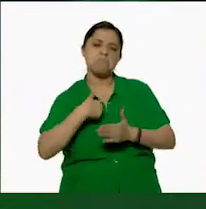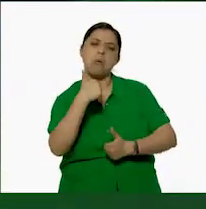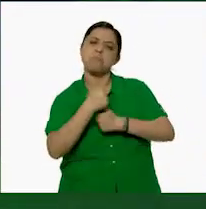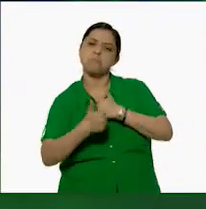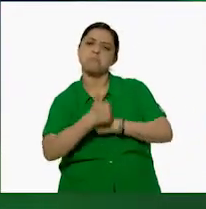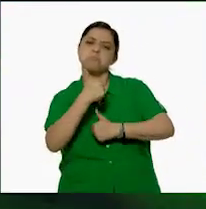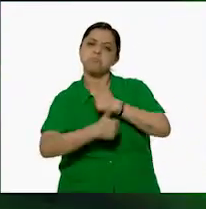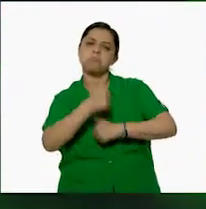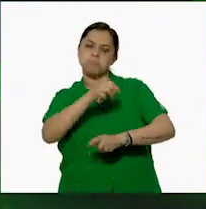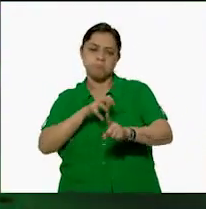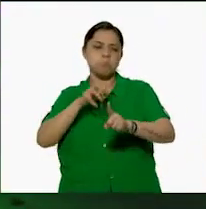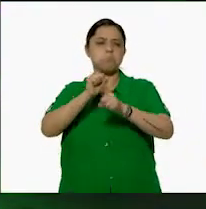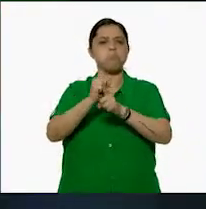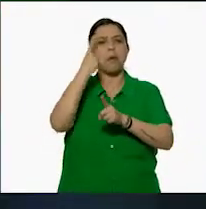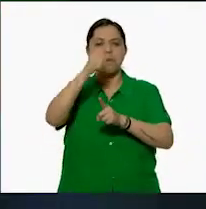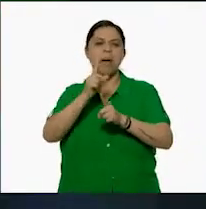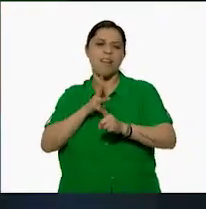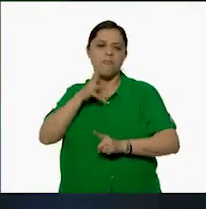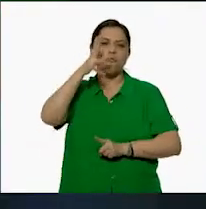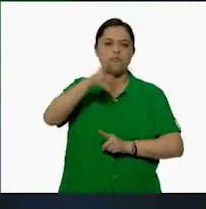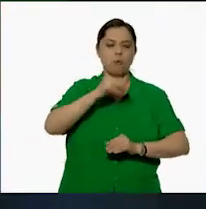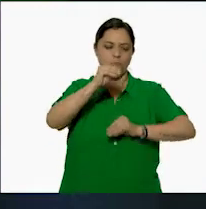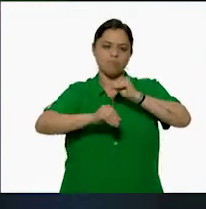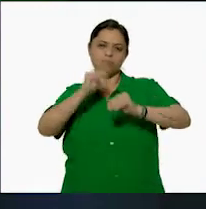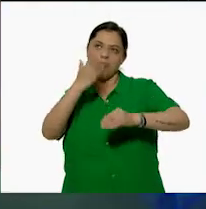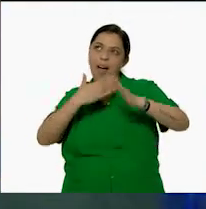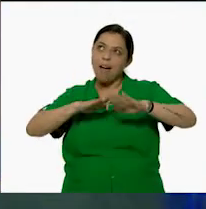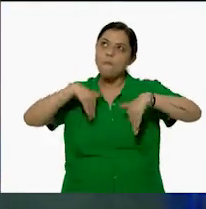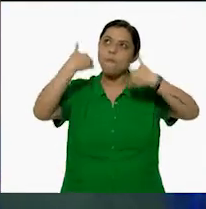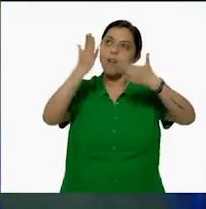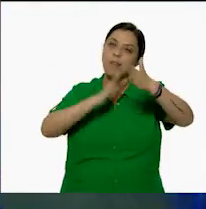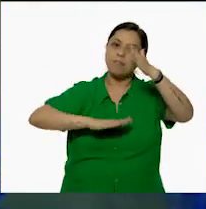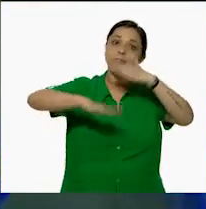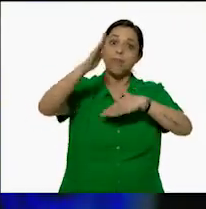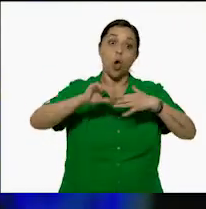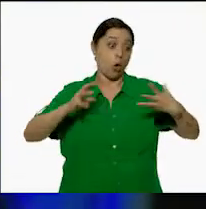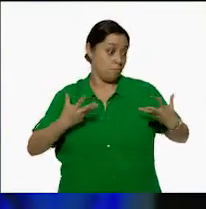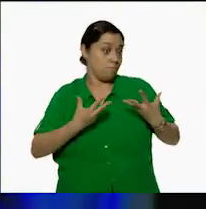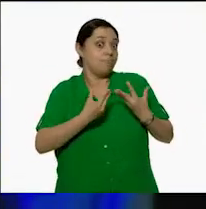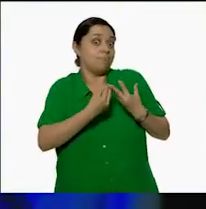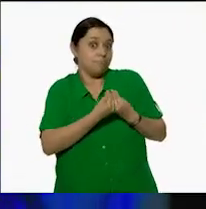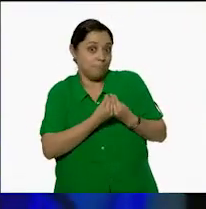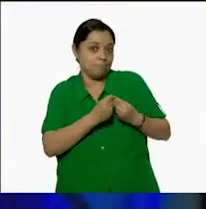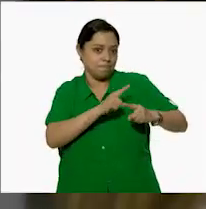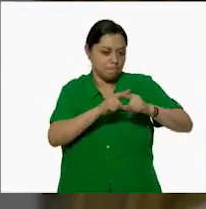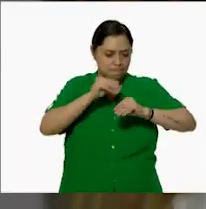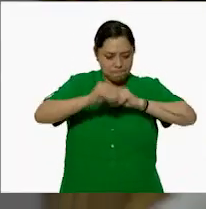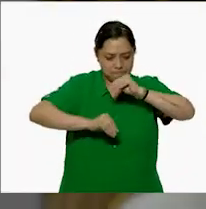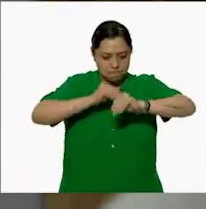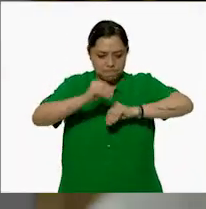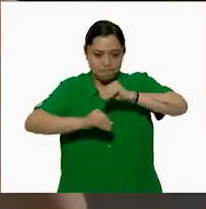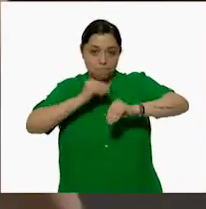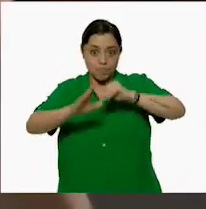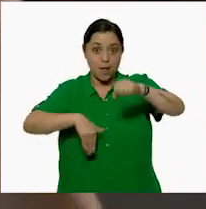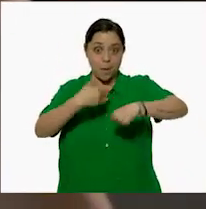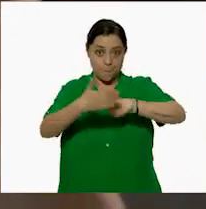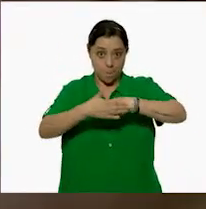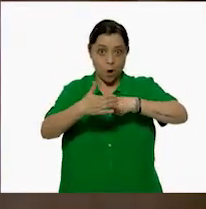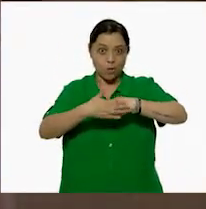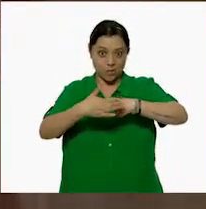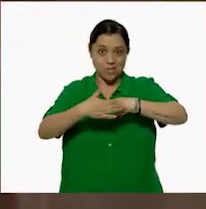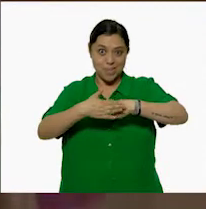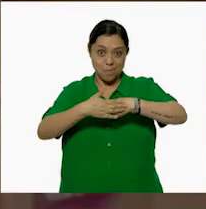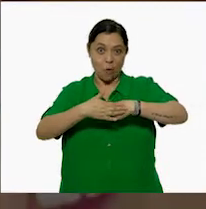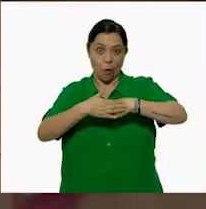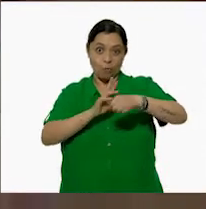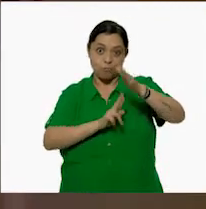algo que algún día fuera al espacio, y lo logré. Así que junto con otros científicos, creamos un sensor que viajará en las próximas misiones que